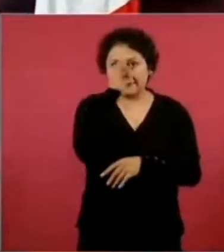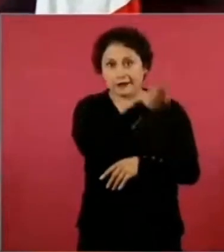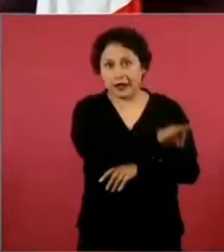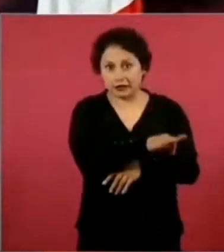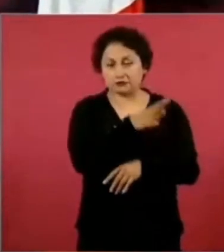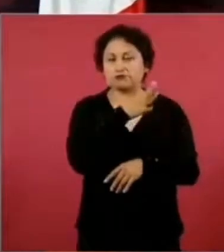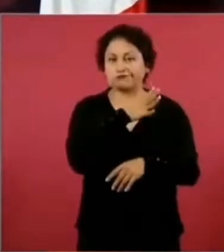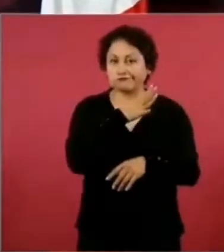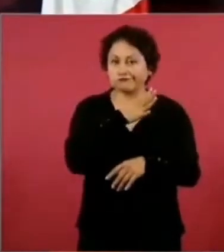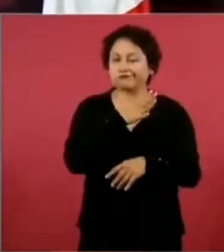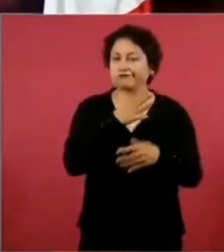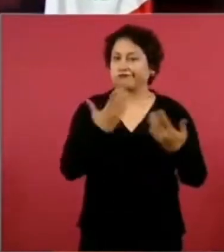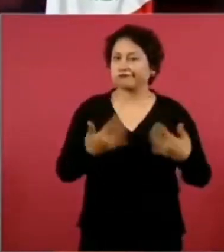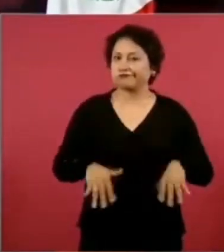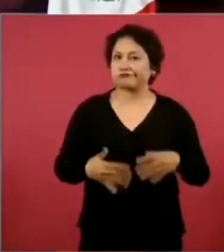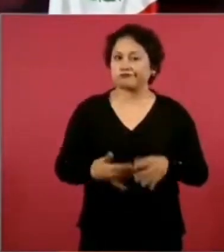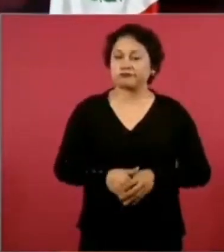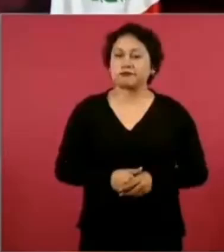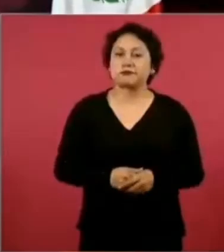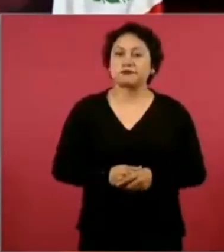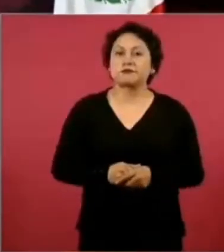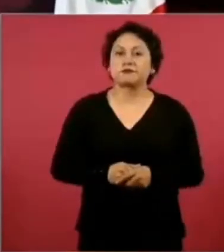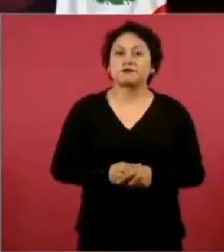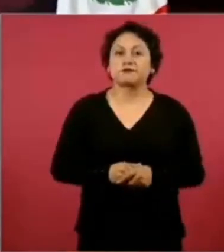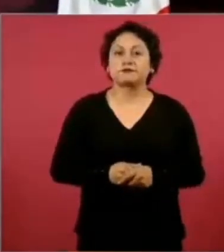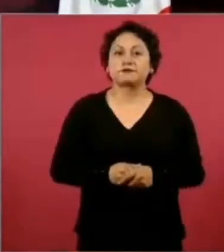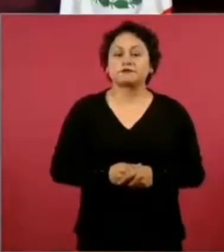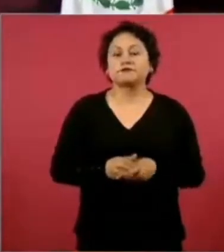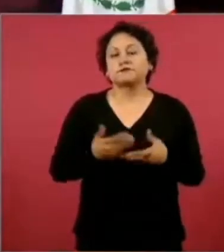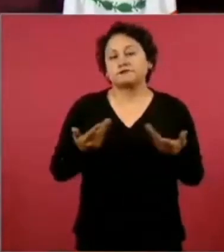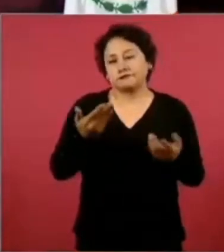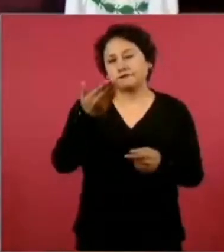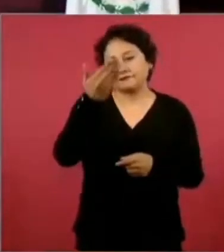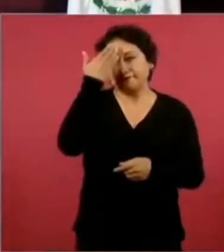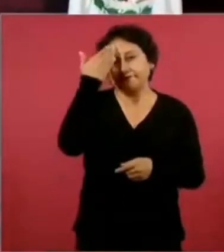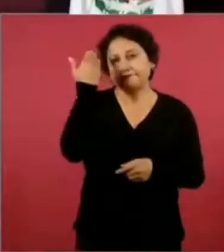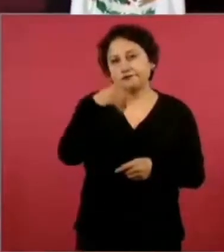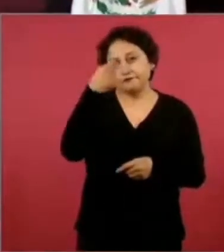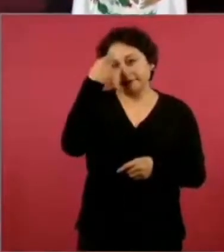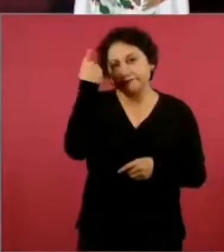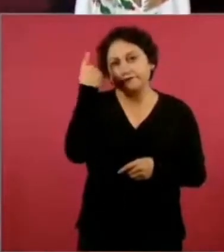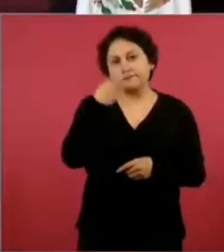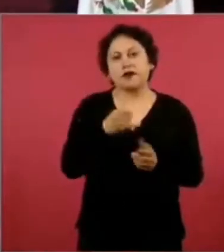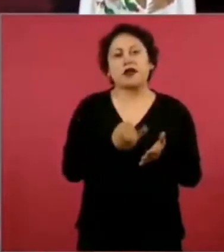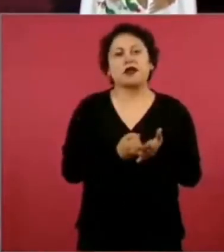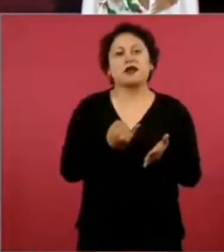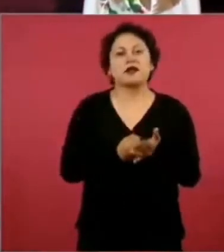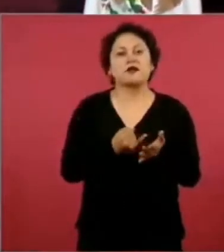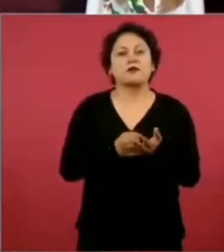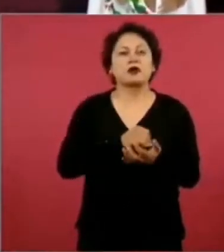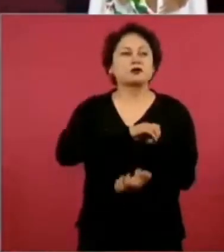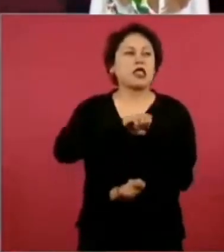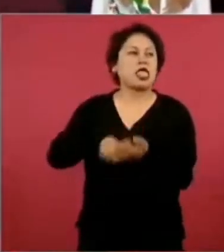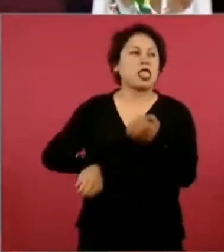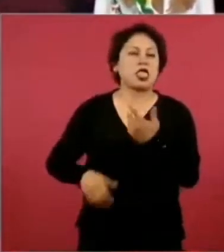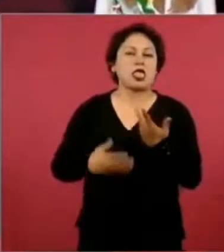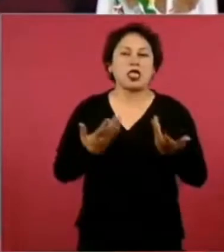falsas para no pagar impuestos, despachos